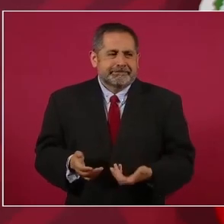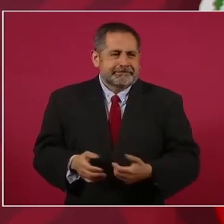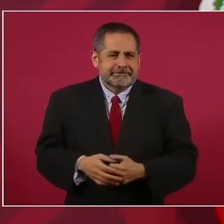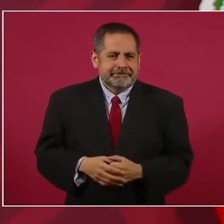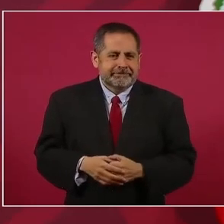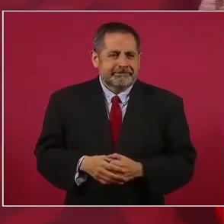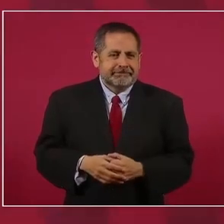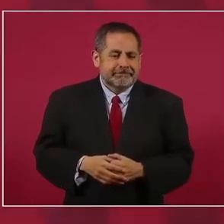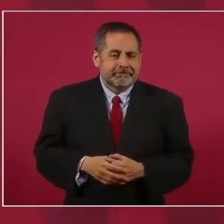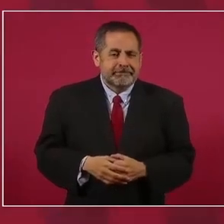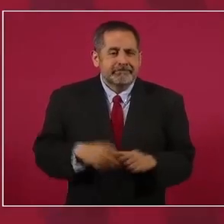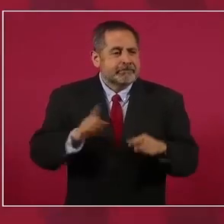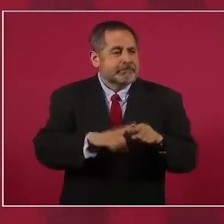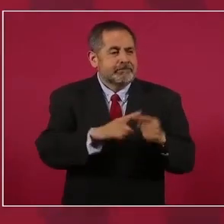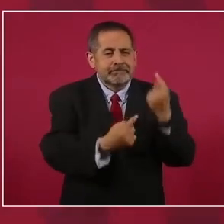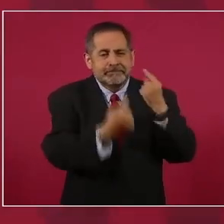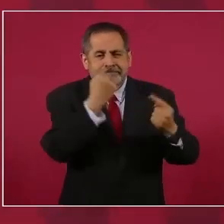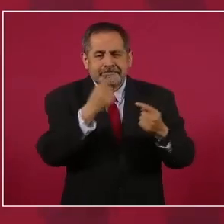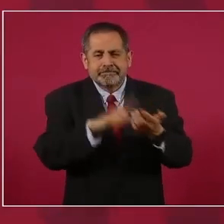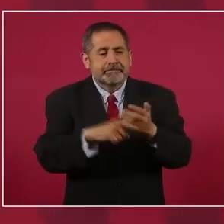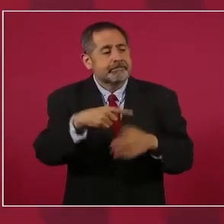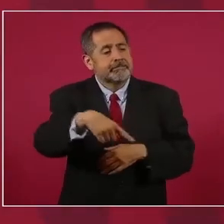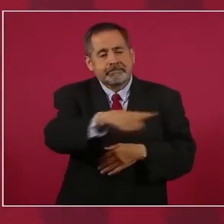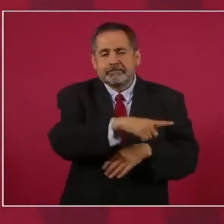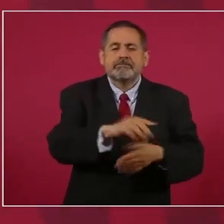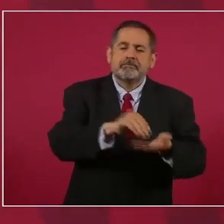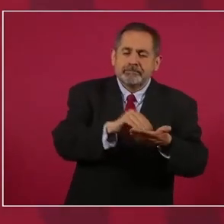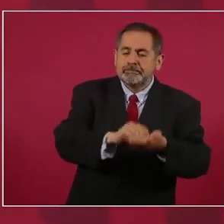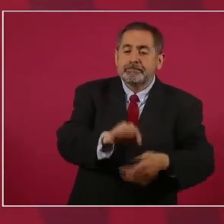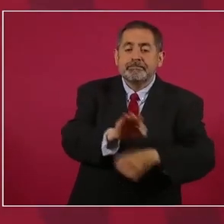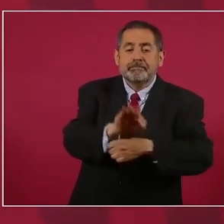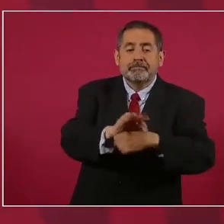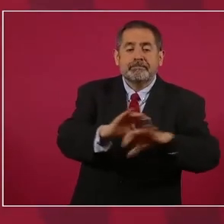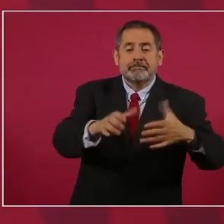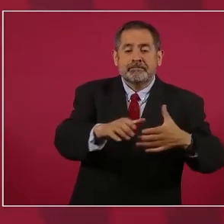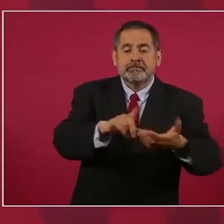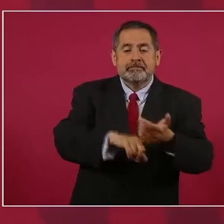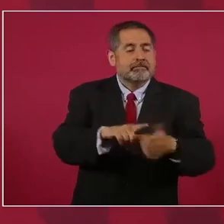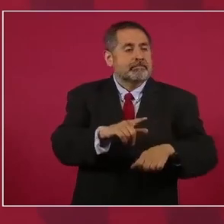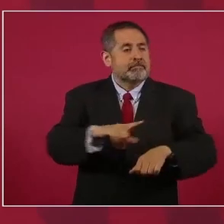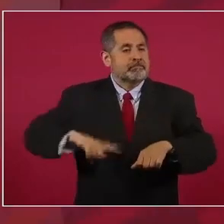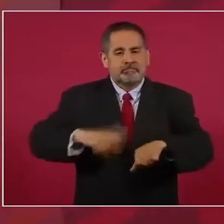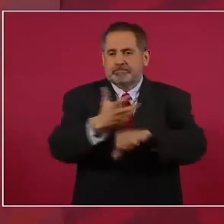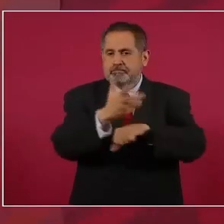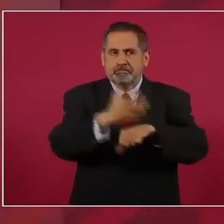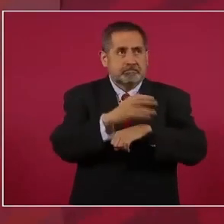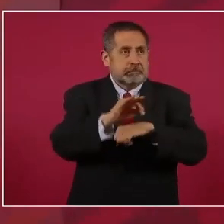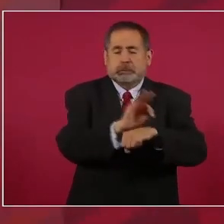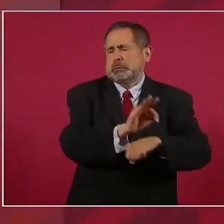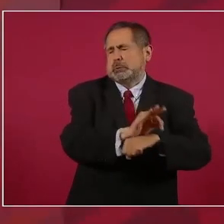Pues quienes defienden al gobierno de Estados Unidos en todo,